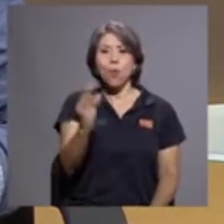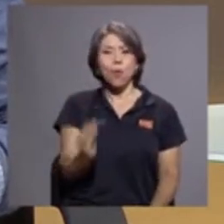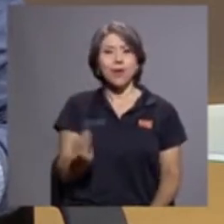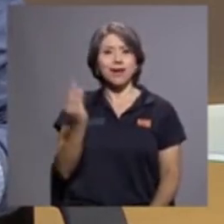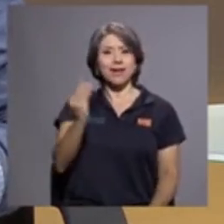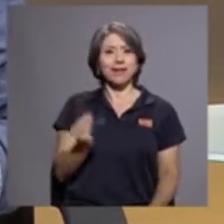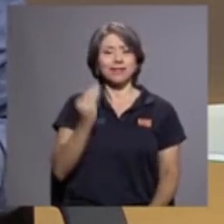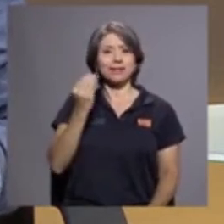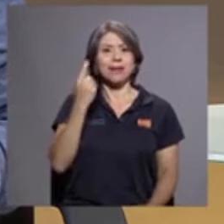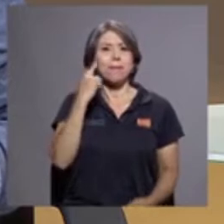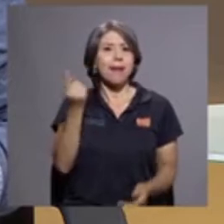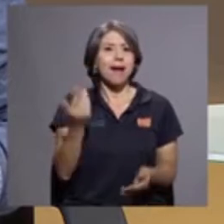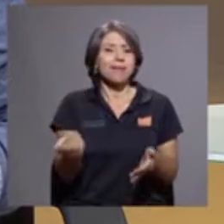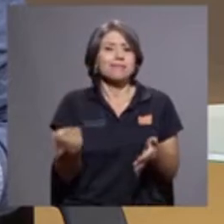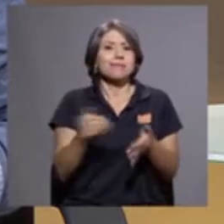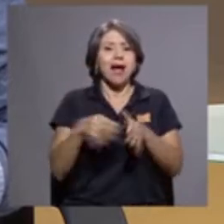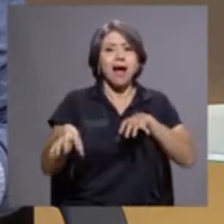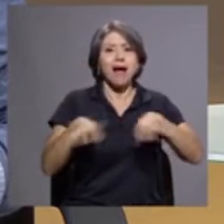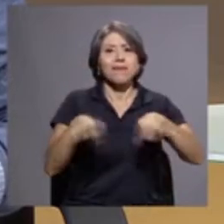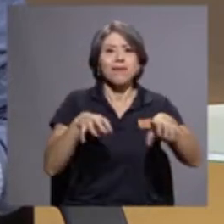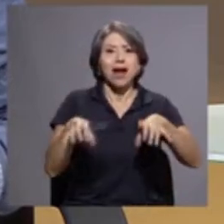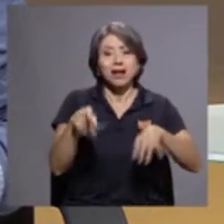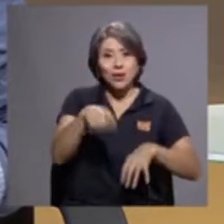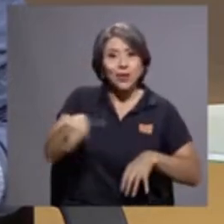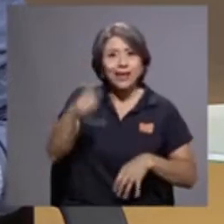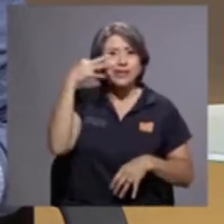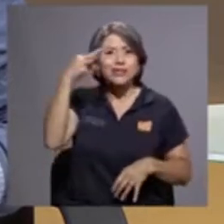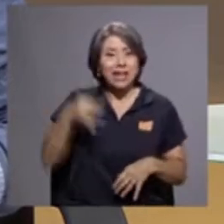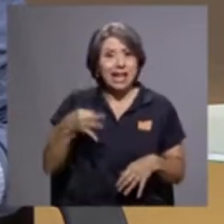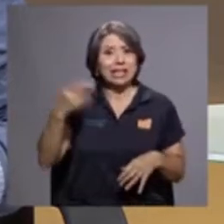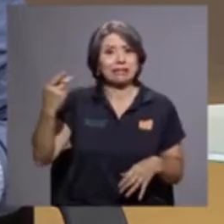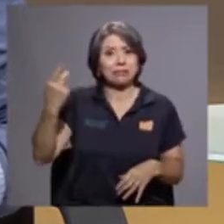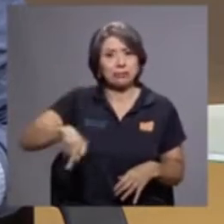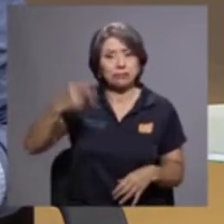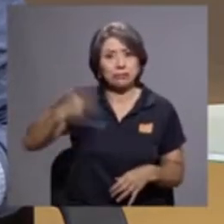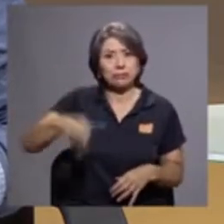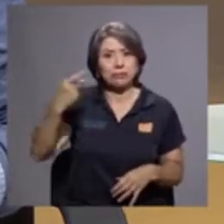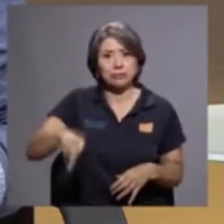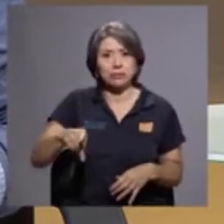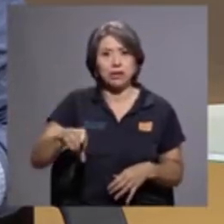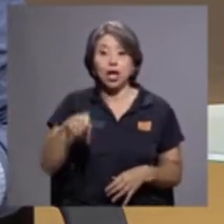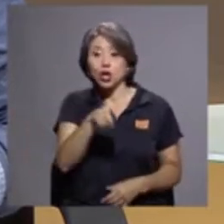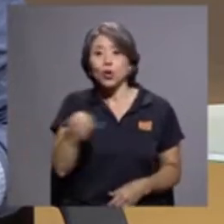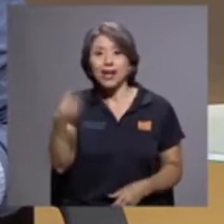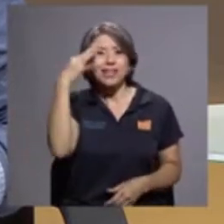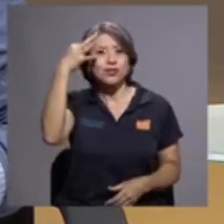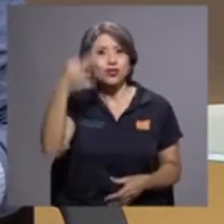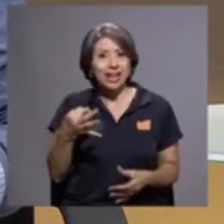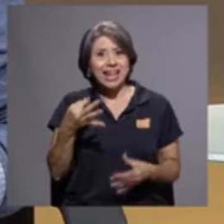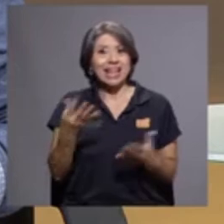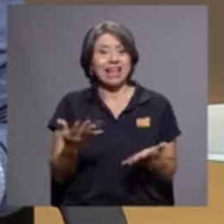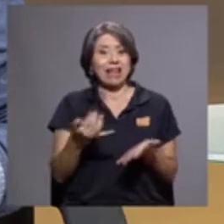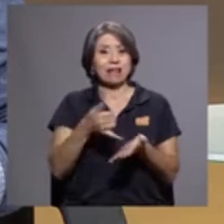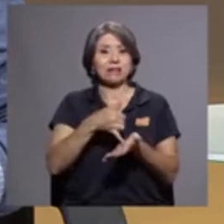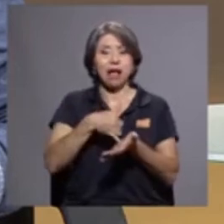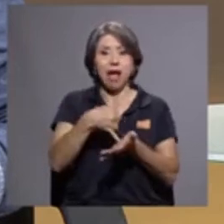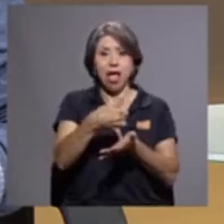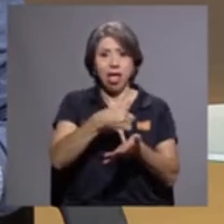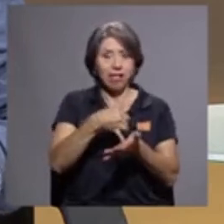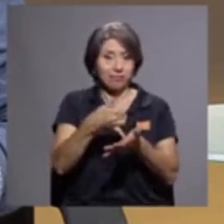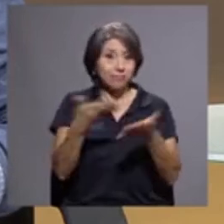lo que creen que puede estar en riesgo, lo que creen que está vulnerabilizándose,